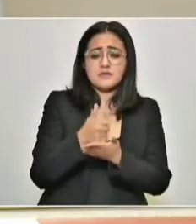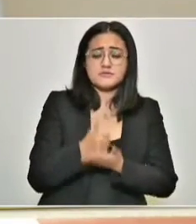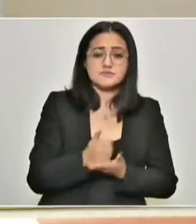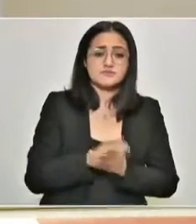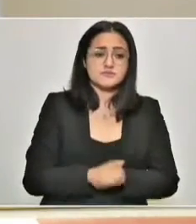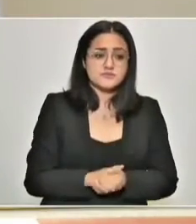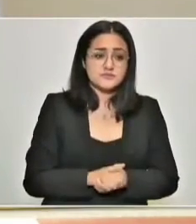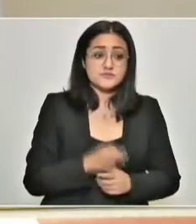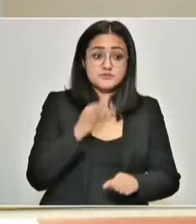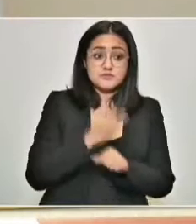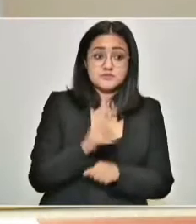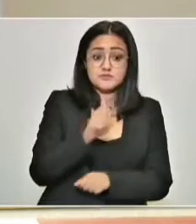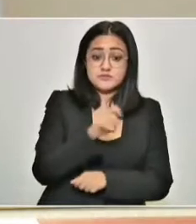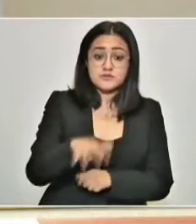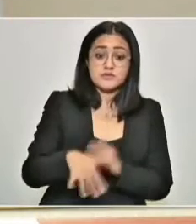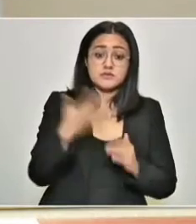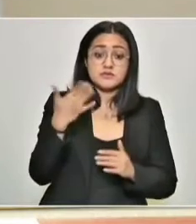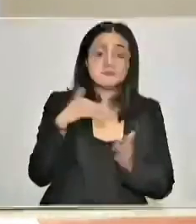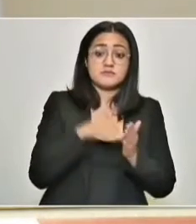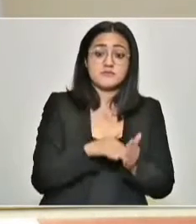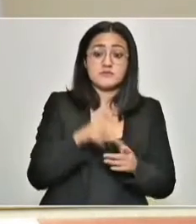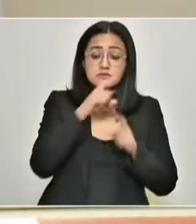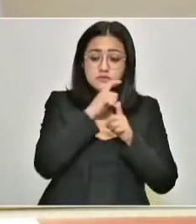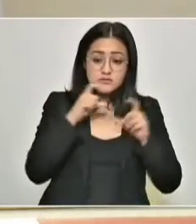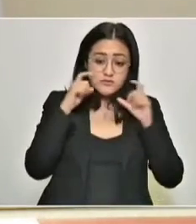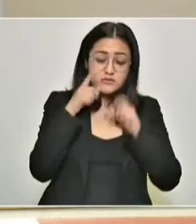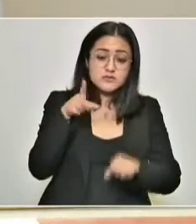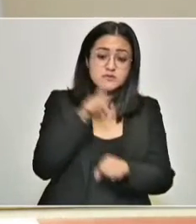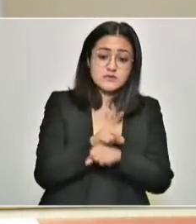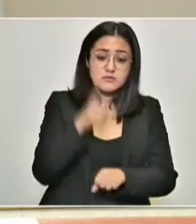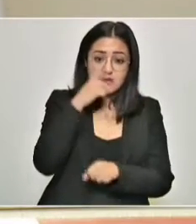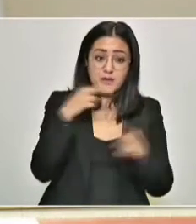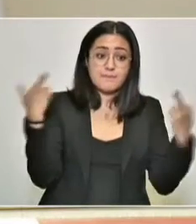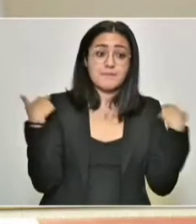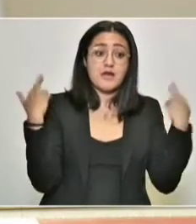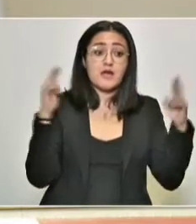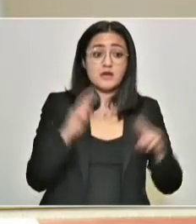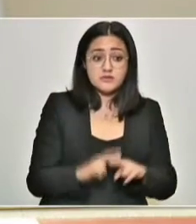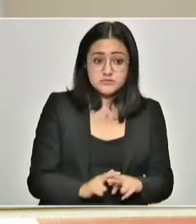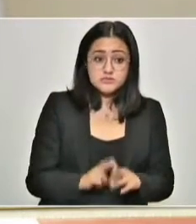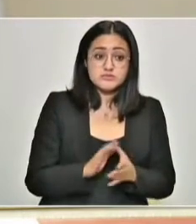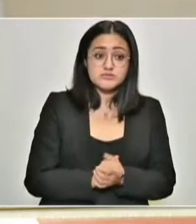Necesitamos 115 mil cubrebocas diarios para maestros.